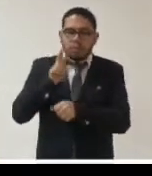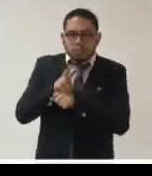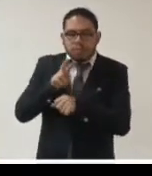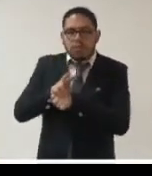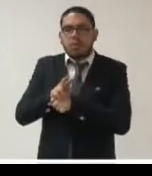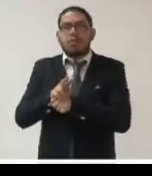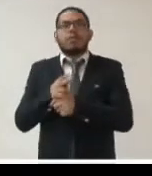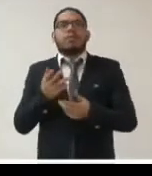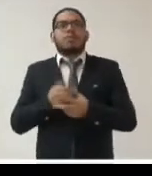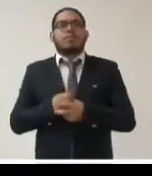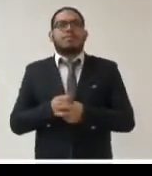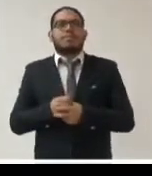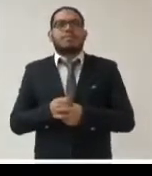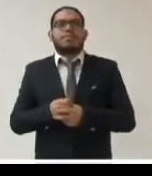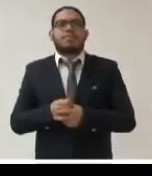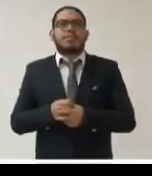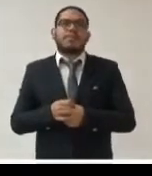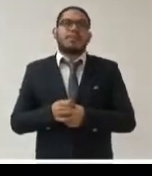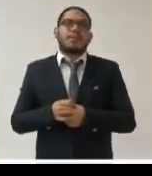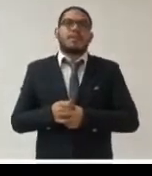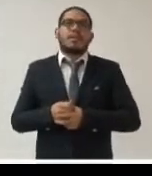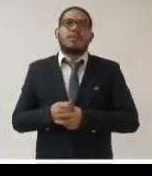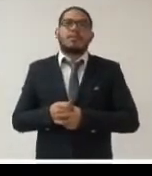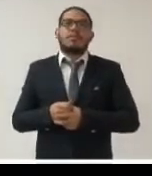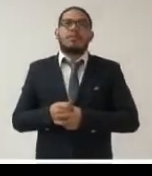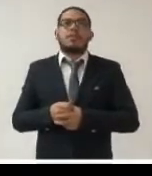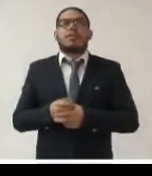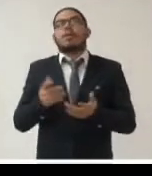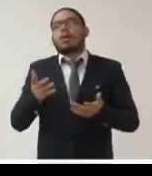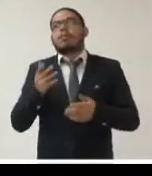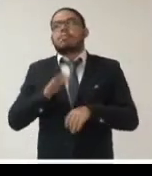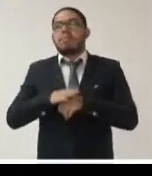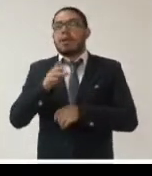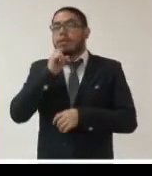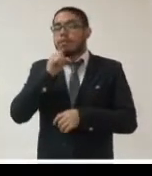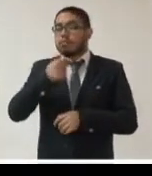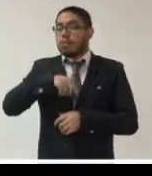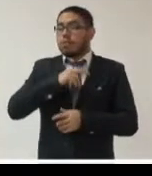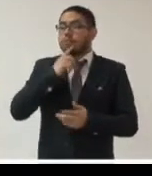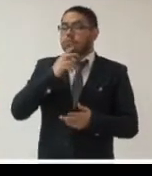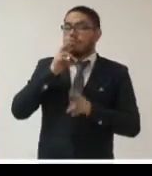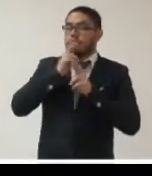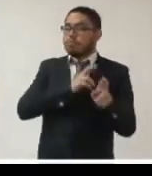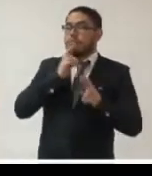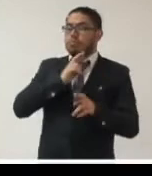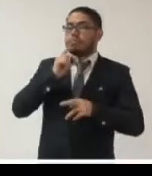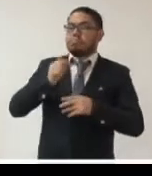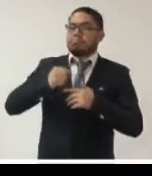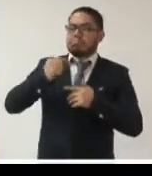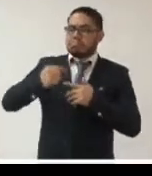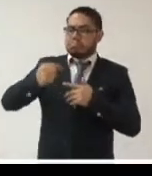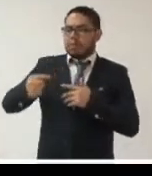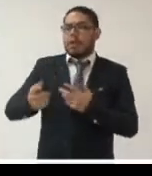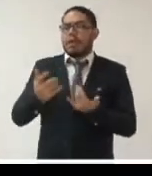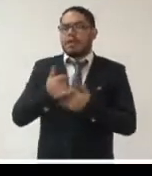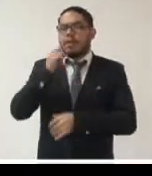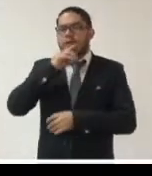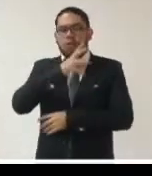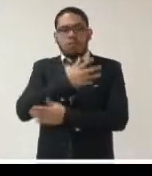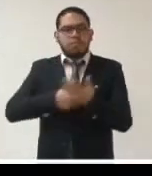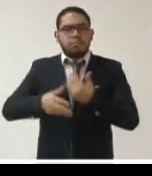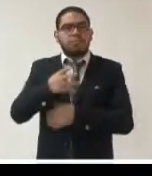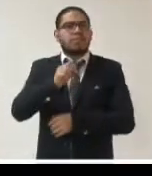indiscutible además los reportes que hacemos periódicamente contribuye a una sana